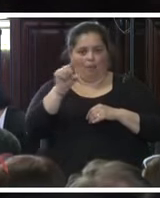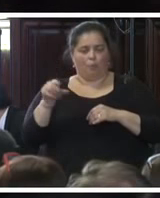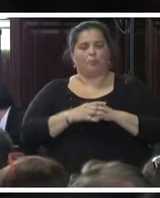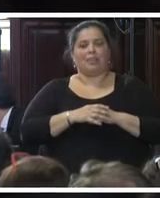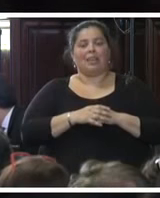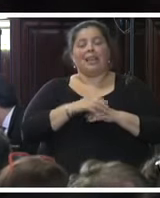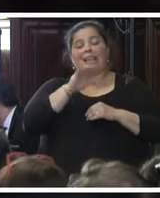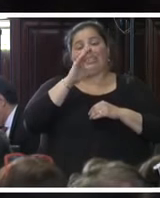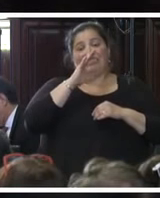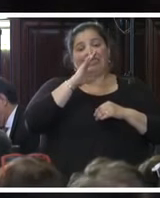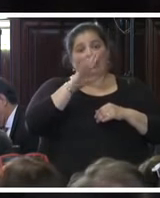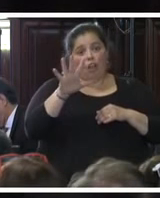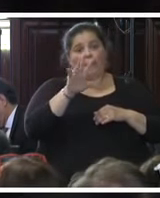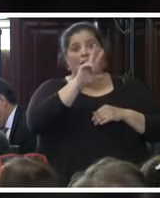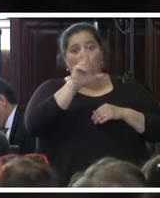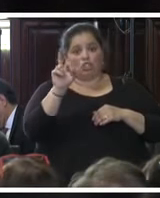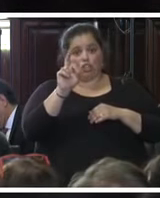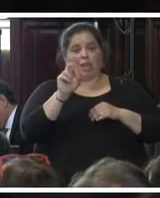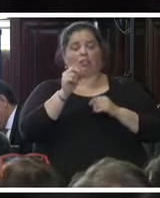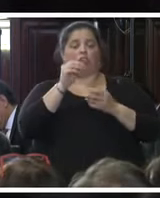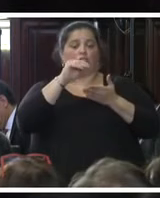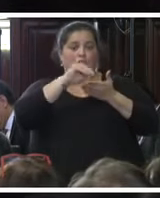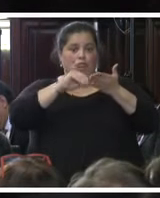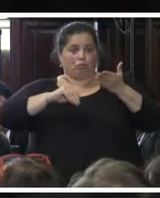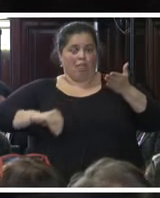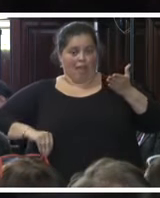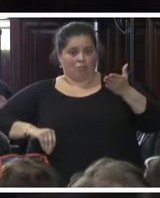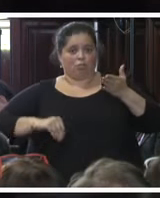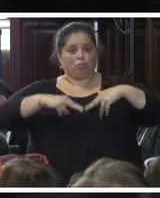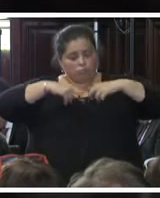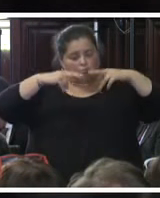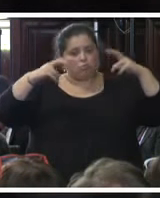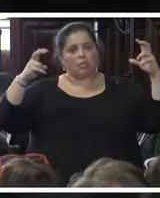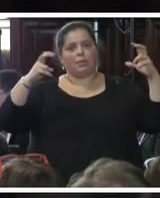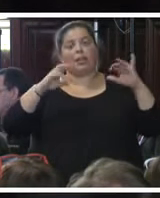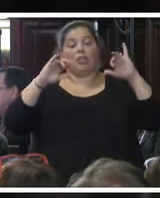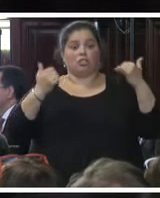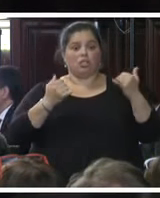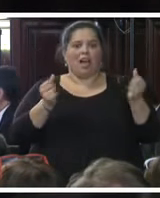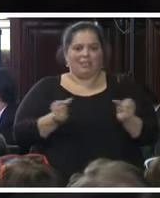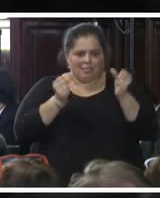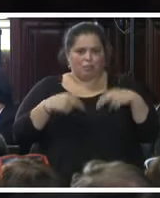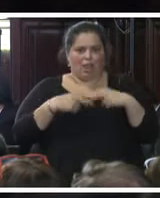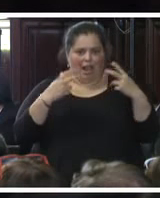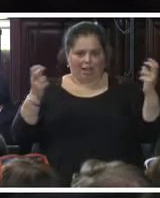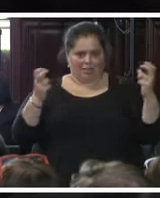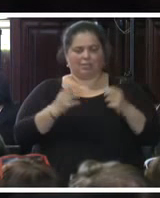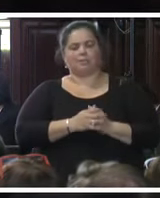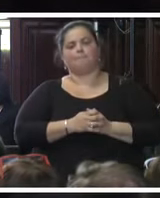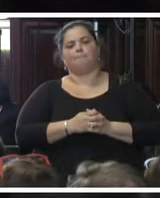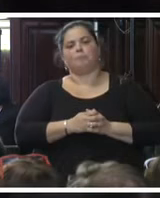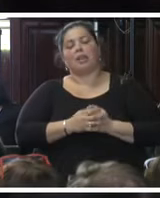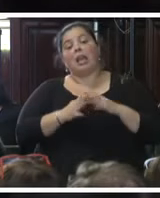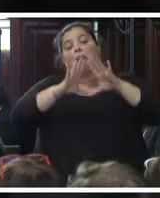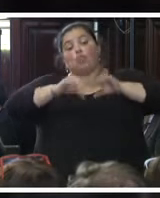fueron los datos que llevamos al análisis. Toda